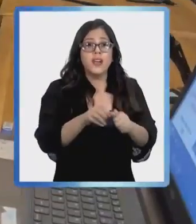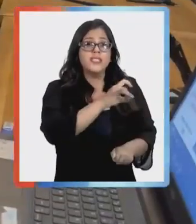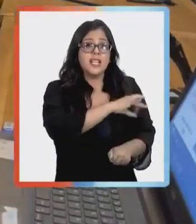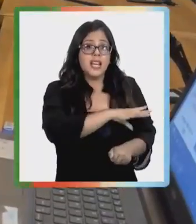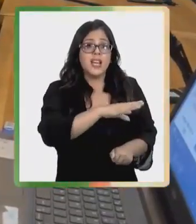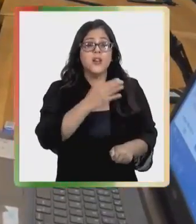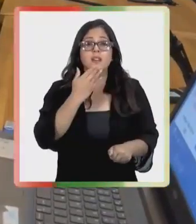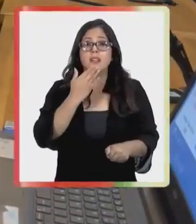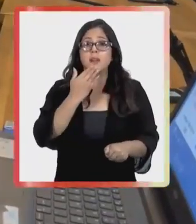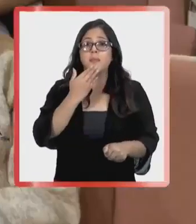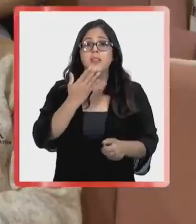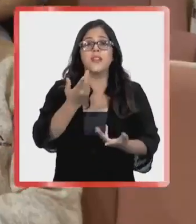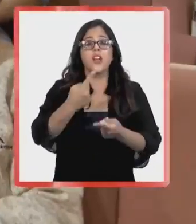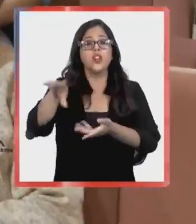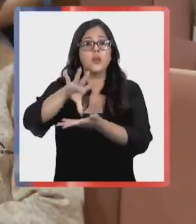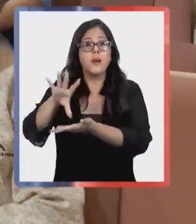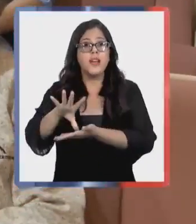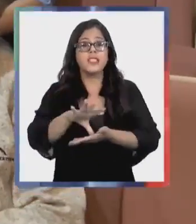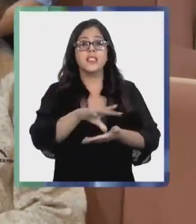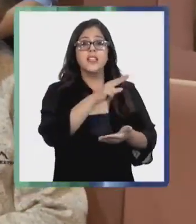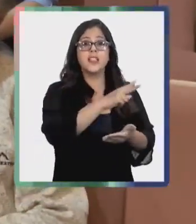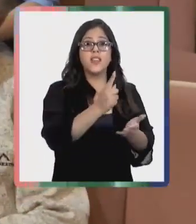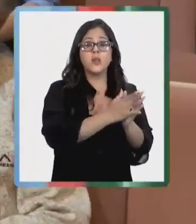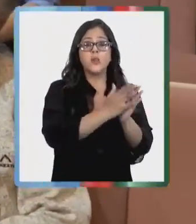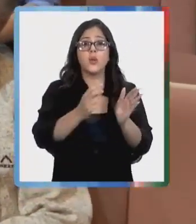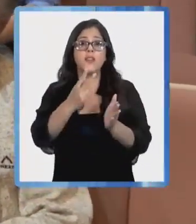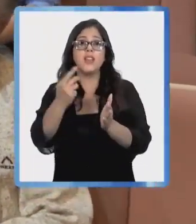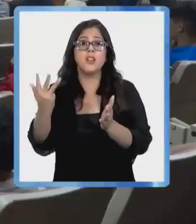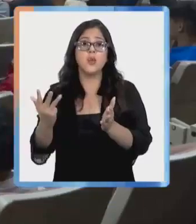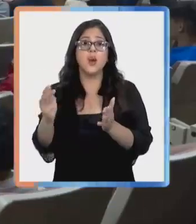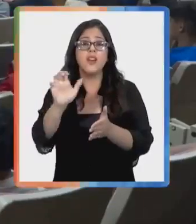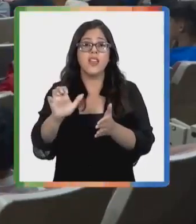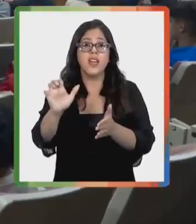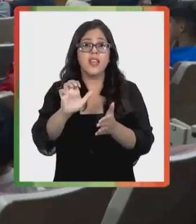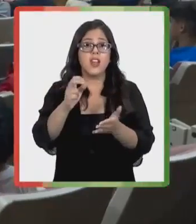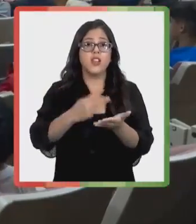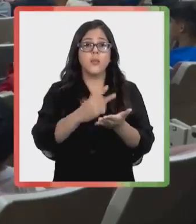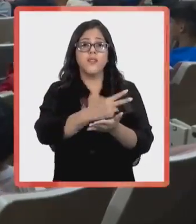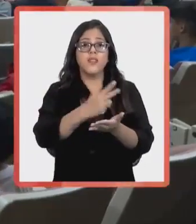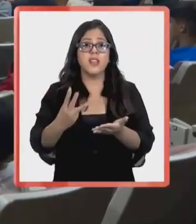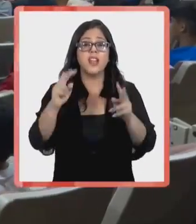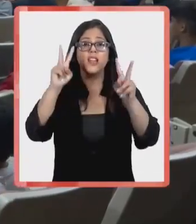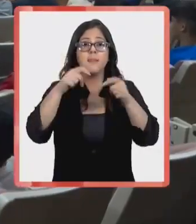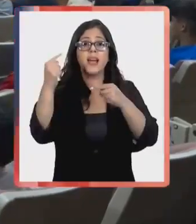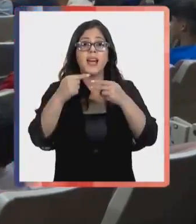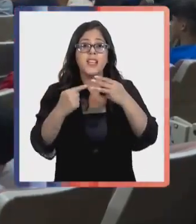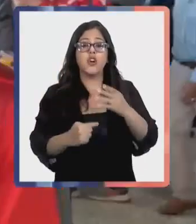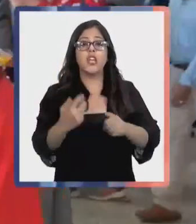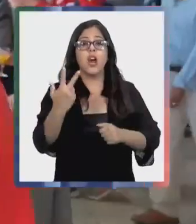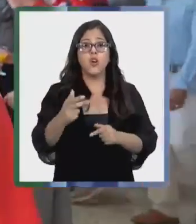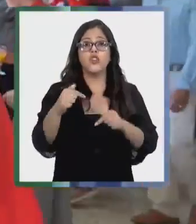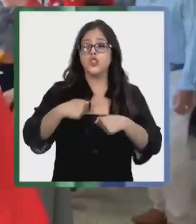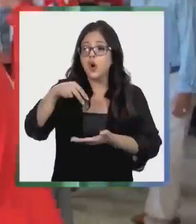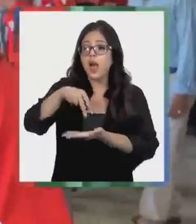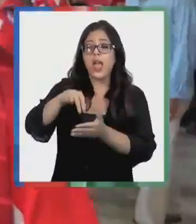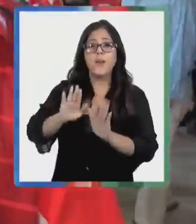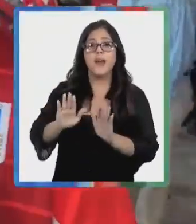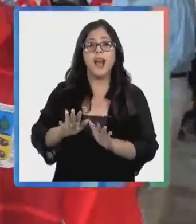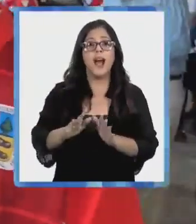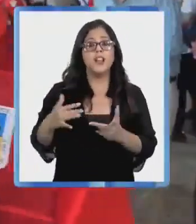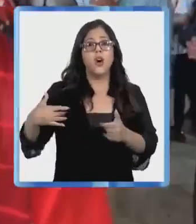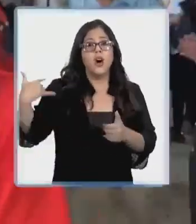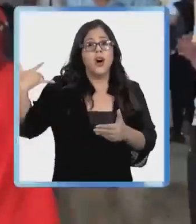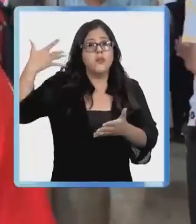desde el 21 al 29 de enero de 2023 en la categoría 2008. Me siento muy ansioso porque estaba esperando